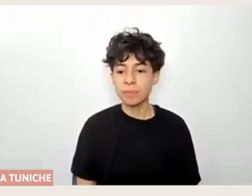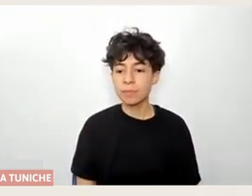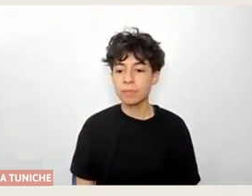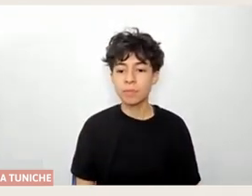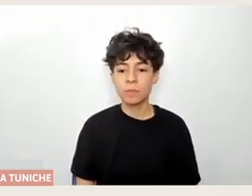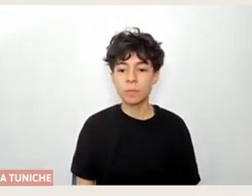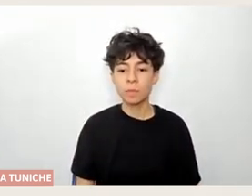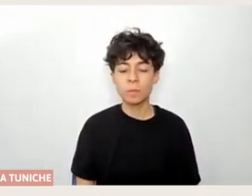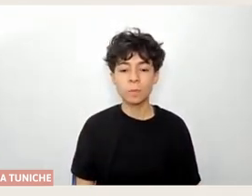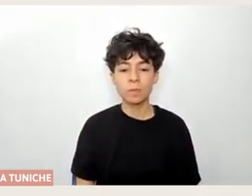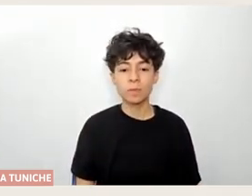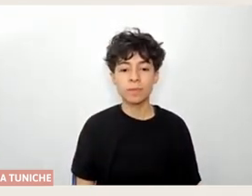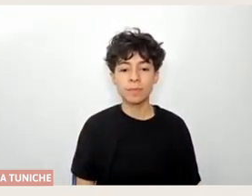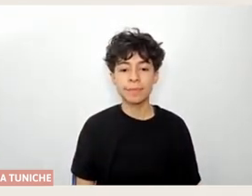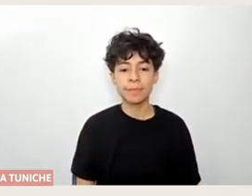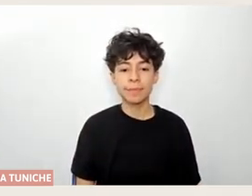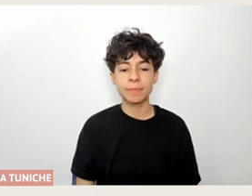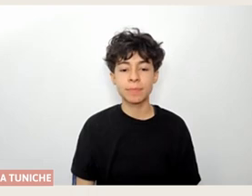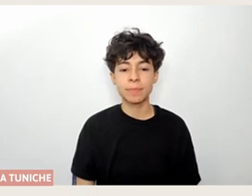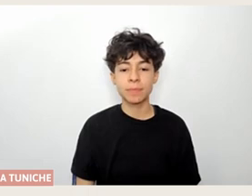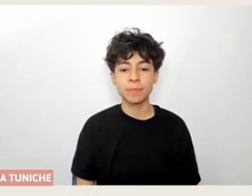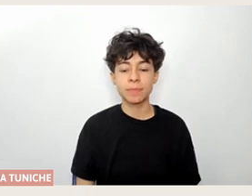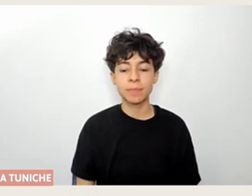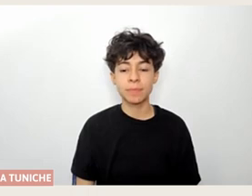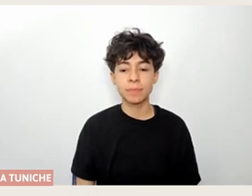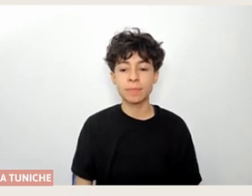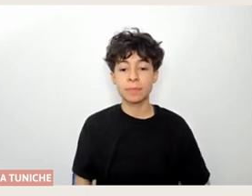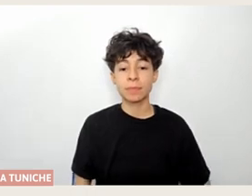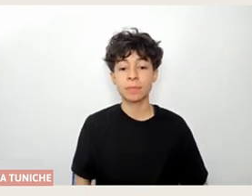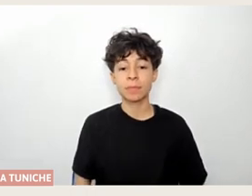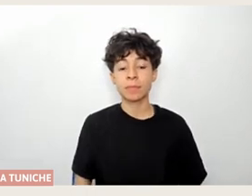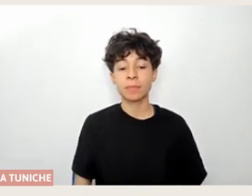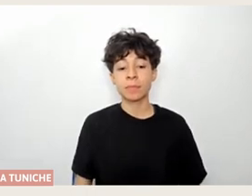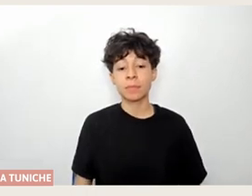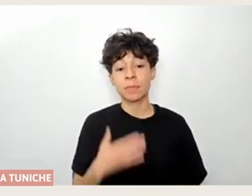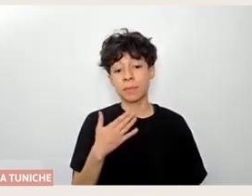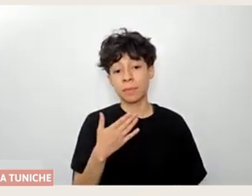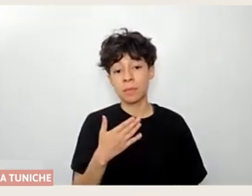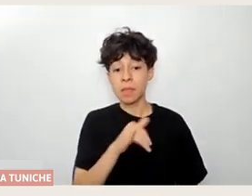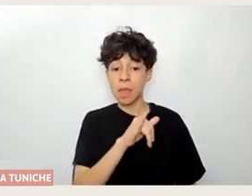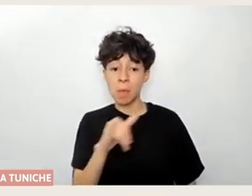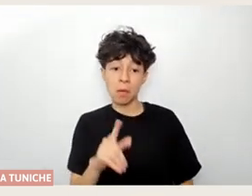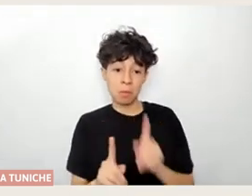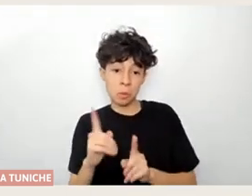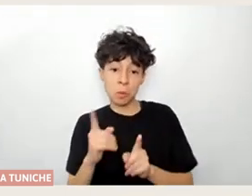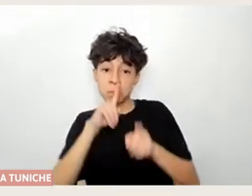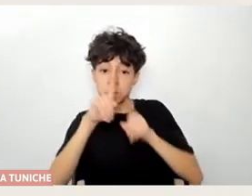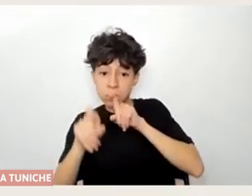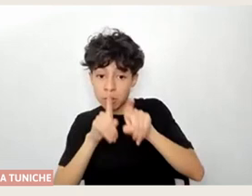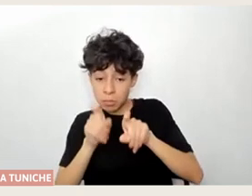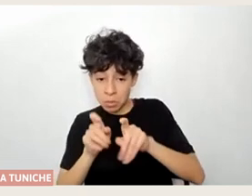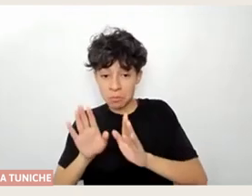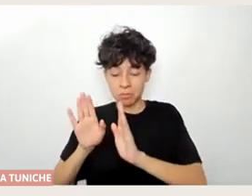contarles, no sé si después habrá alguna pregunta. Y bueno, contarles que en nuestro